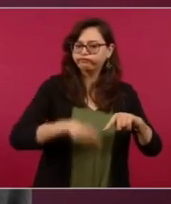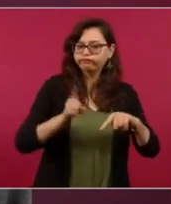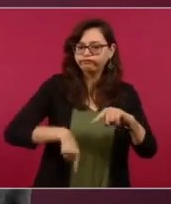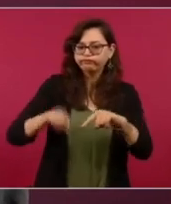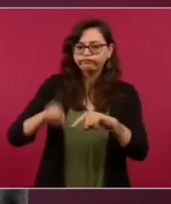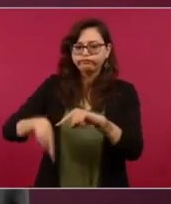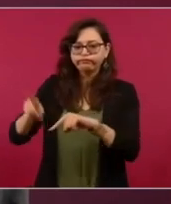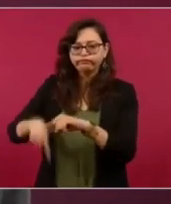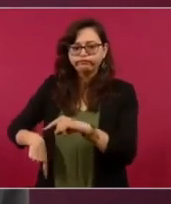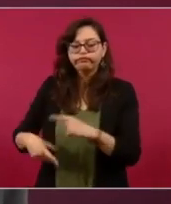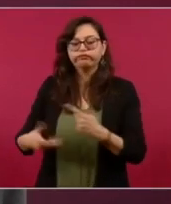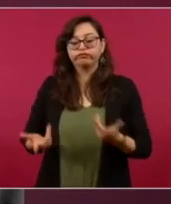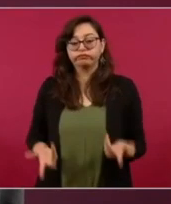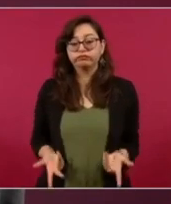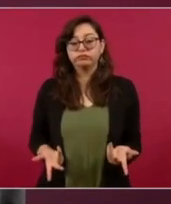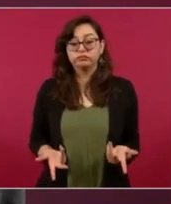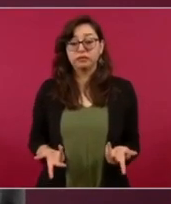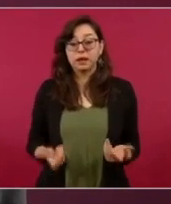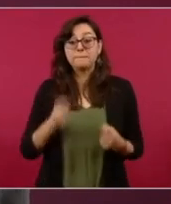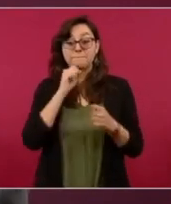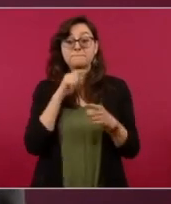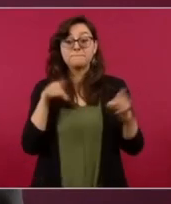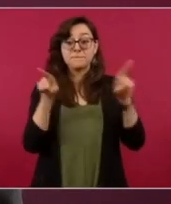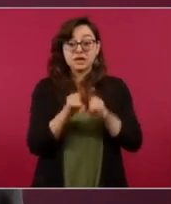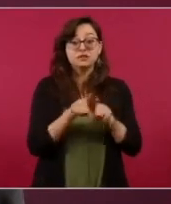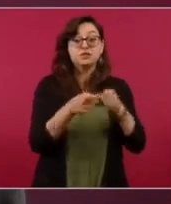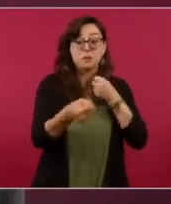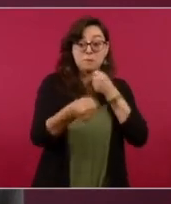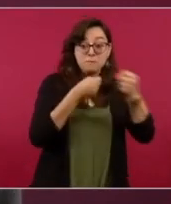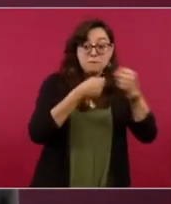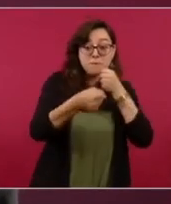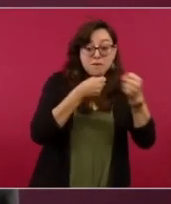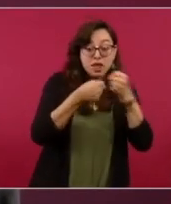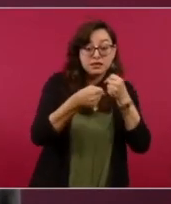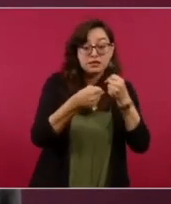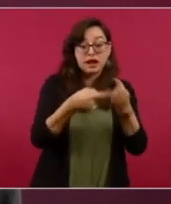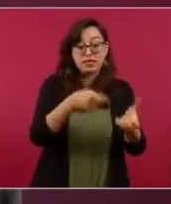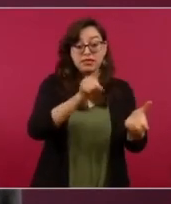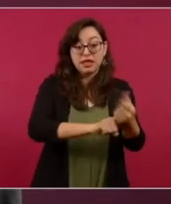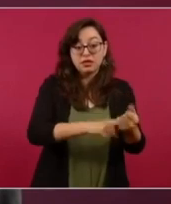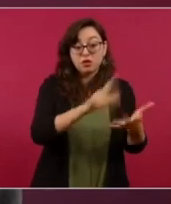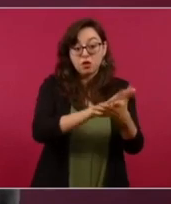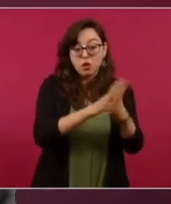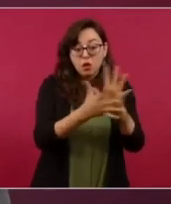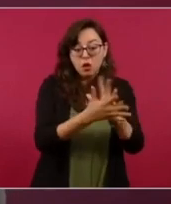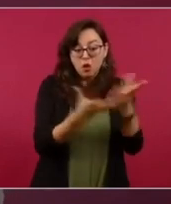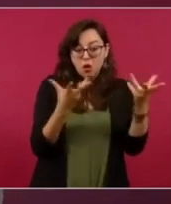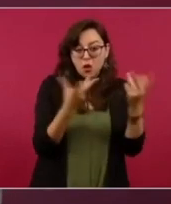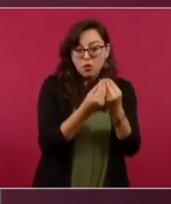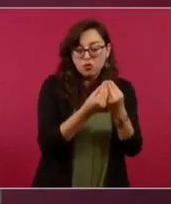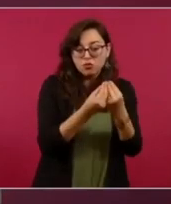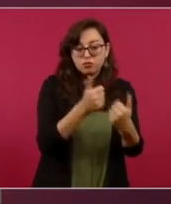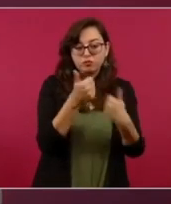su prensa como tenía sus intelectuales entonces